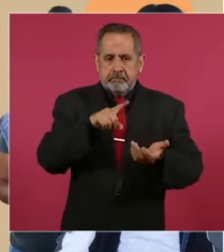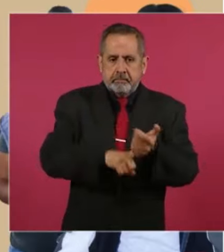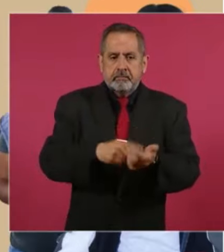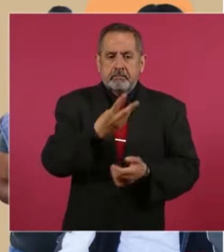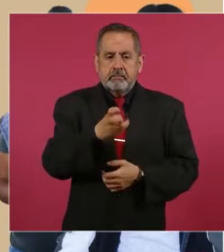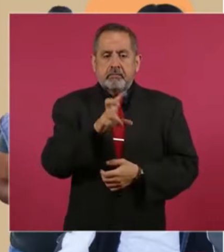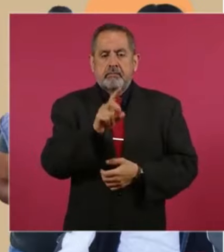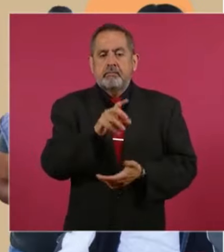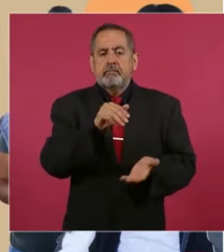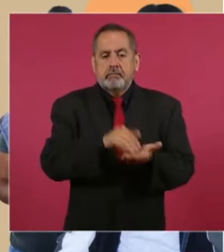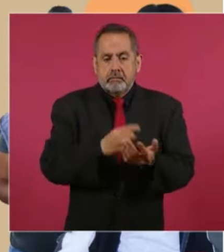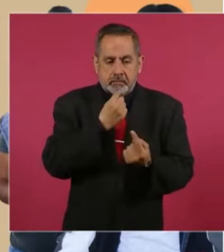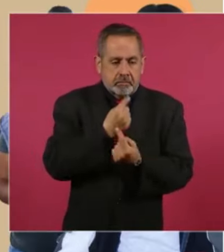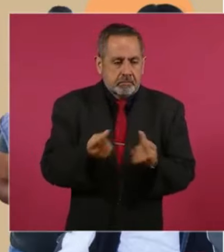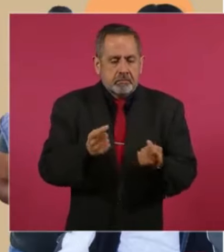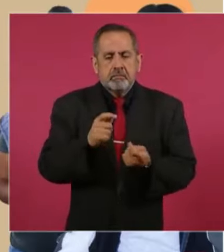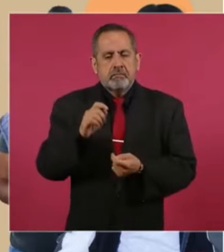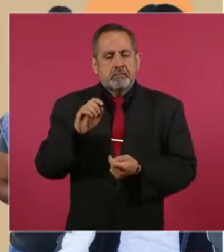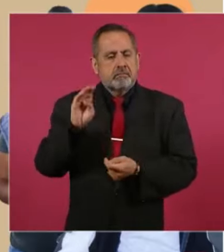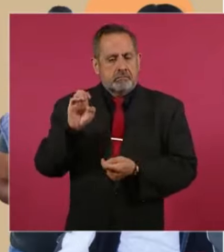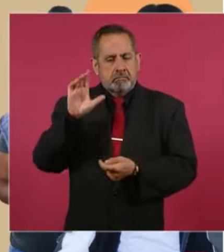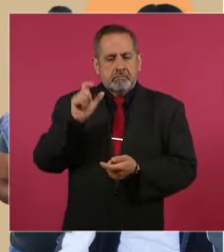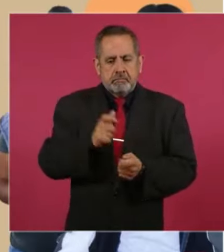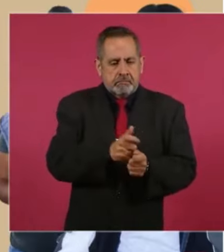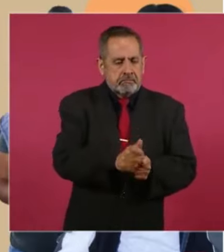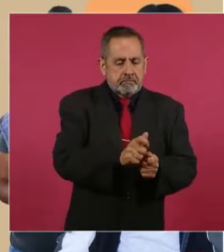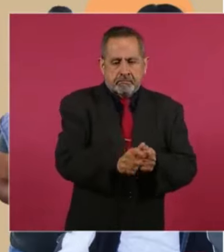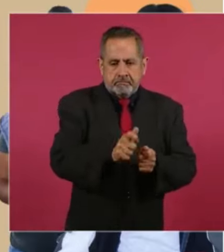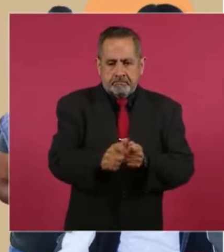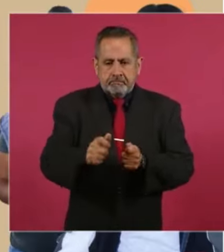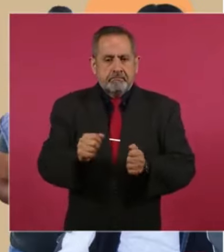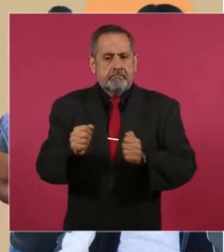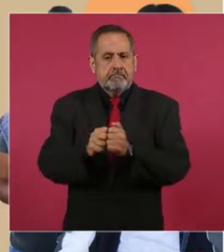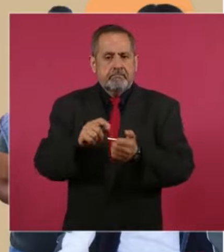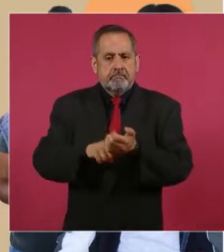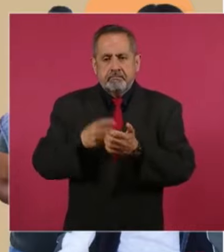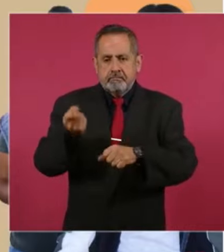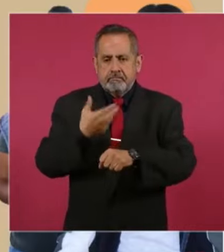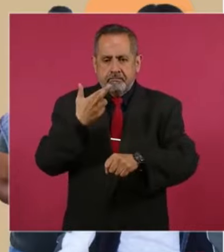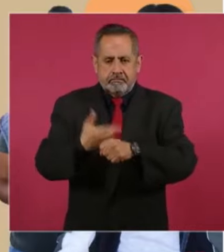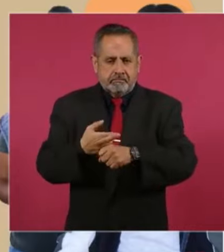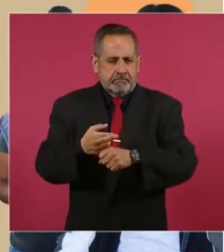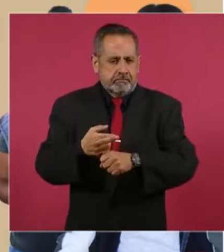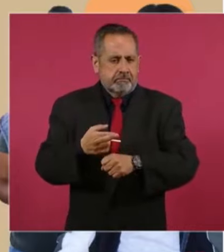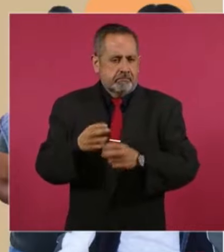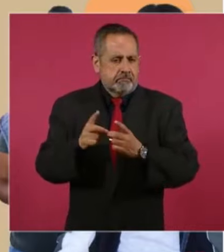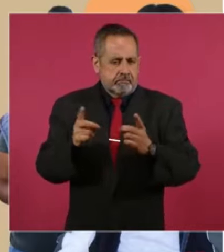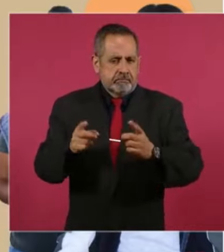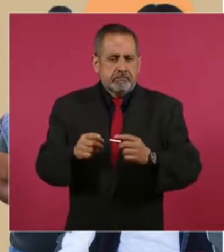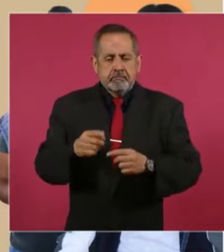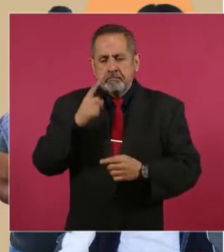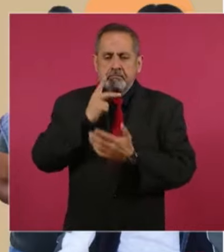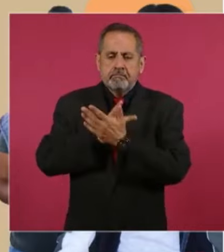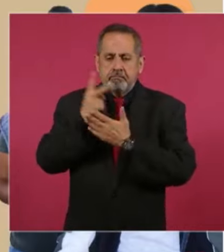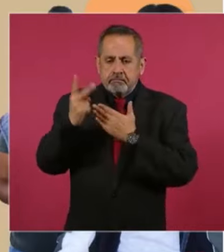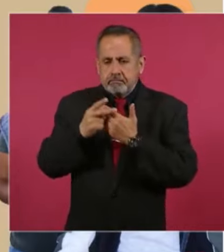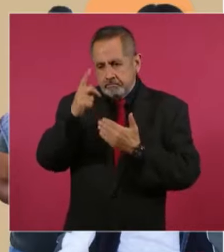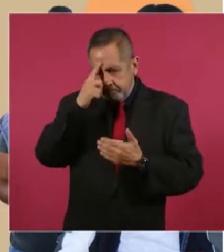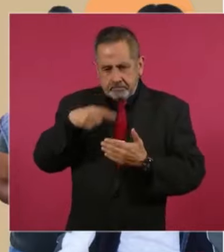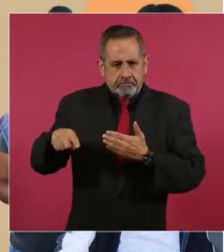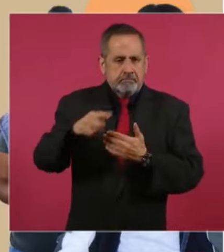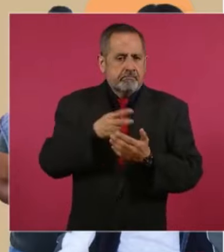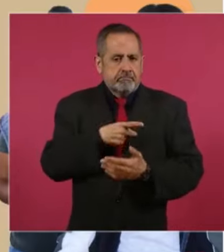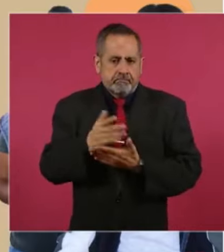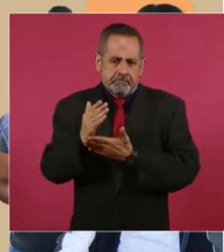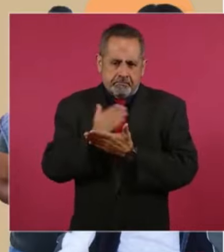mil niños becados a través de la Secretaría del Desarrollo Social, de un programa que buscaba combatir la pobreza a